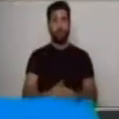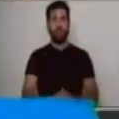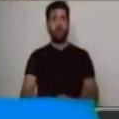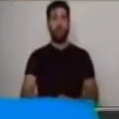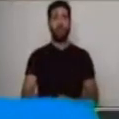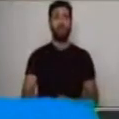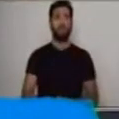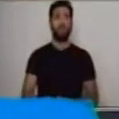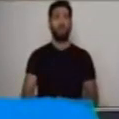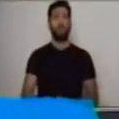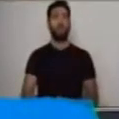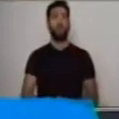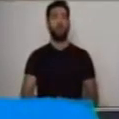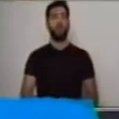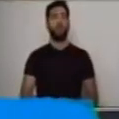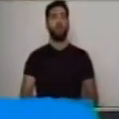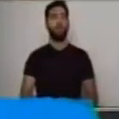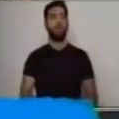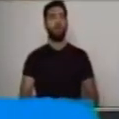mejor,